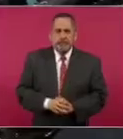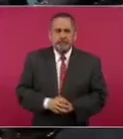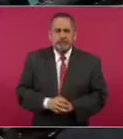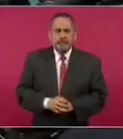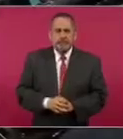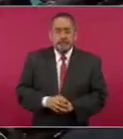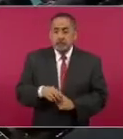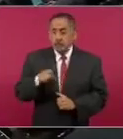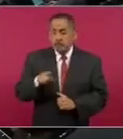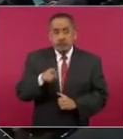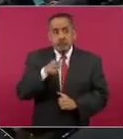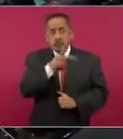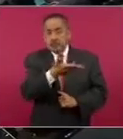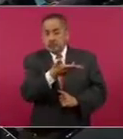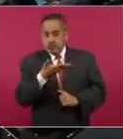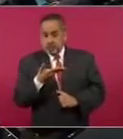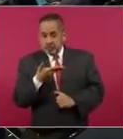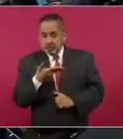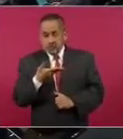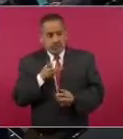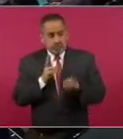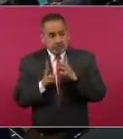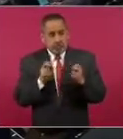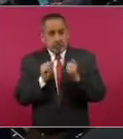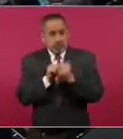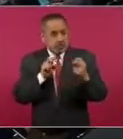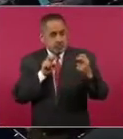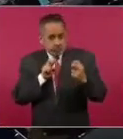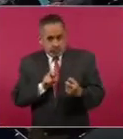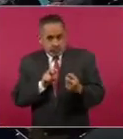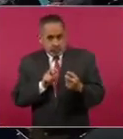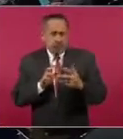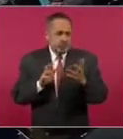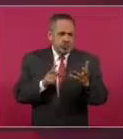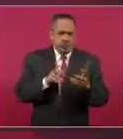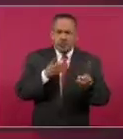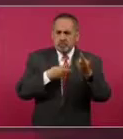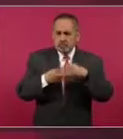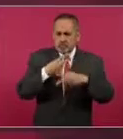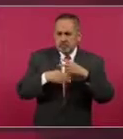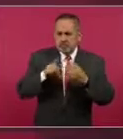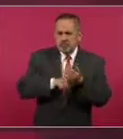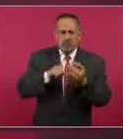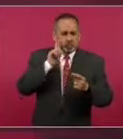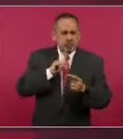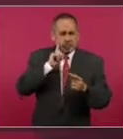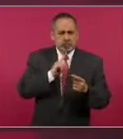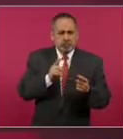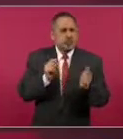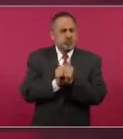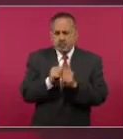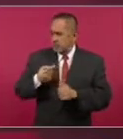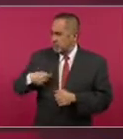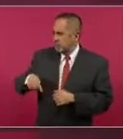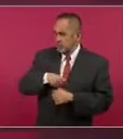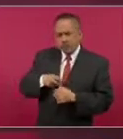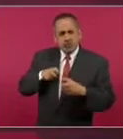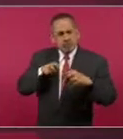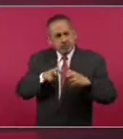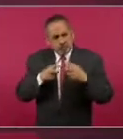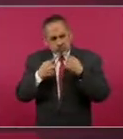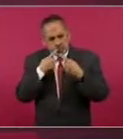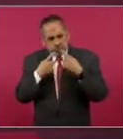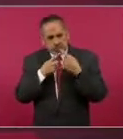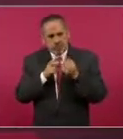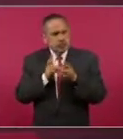Pidieron una entrevista, va a estar la señora con nosotros, la voy a